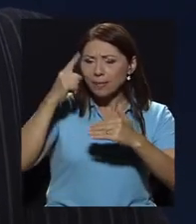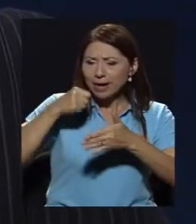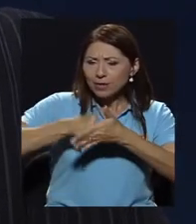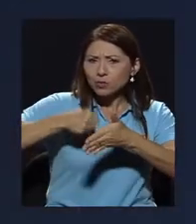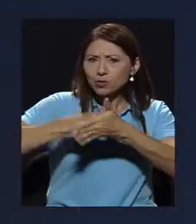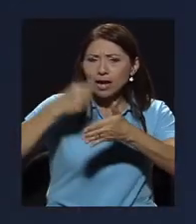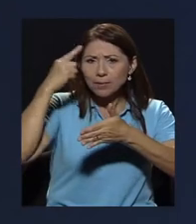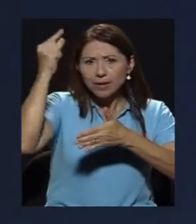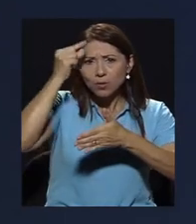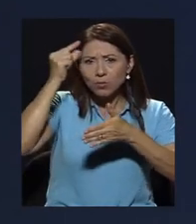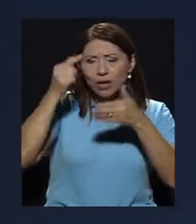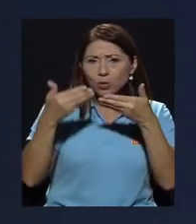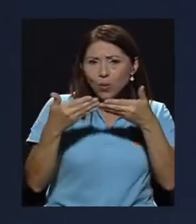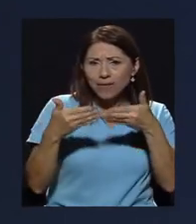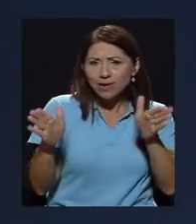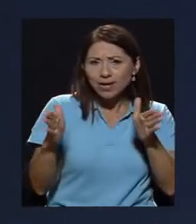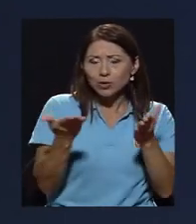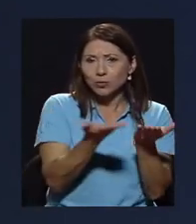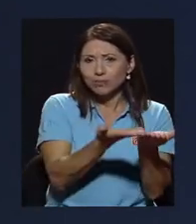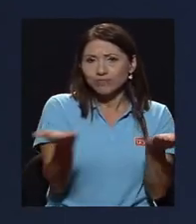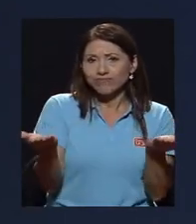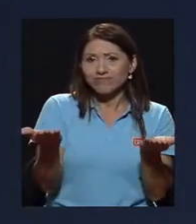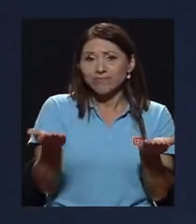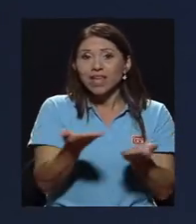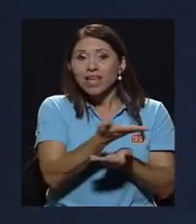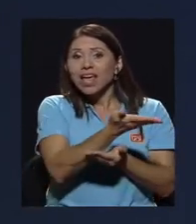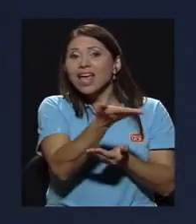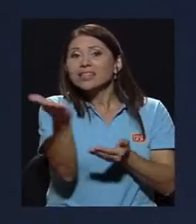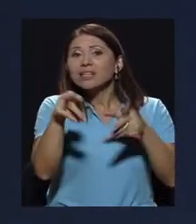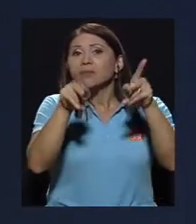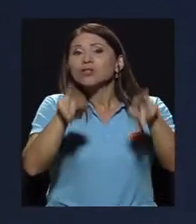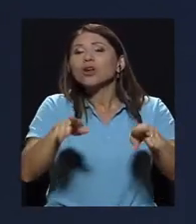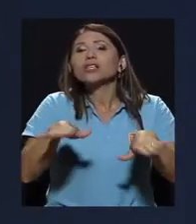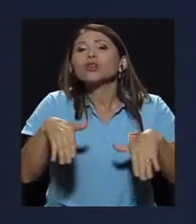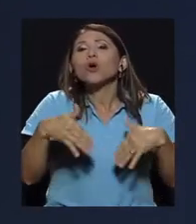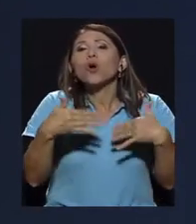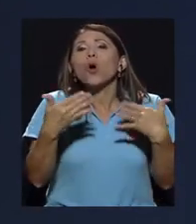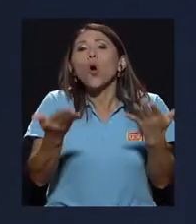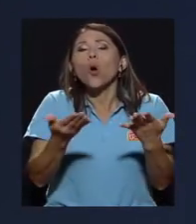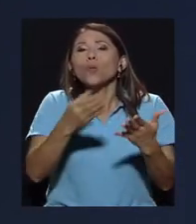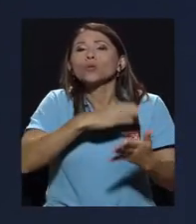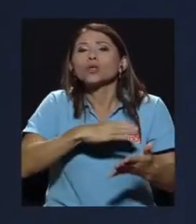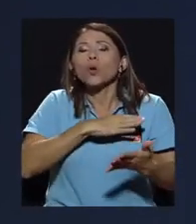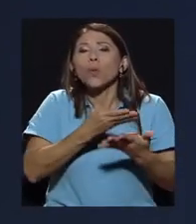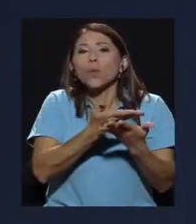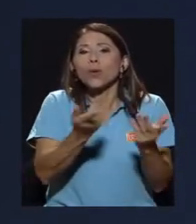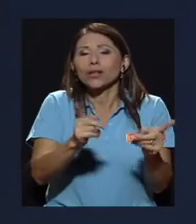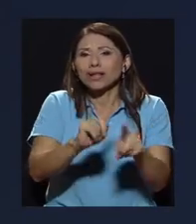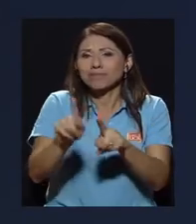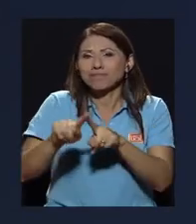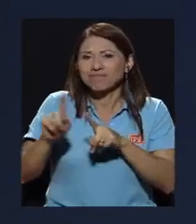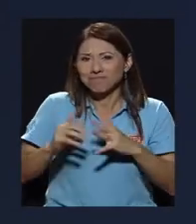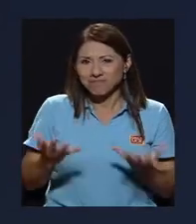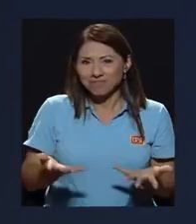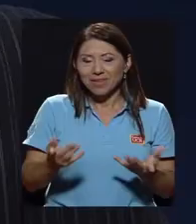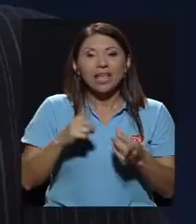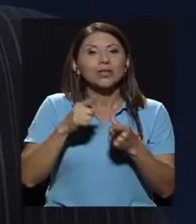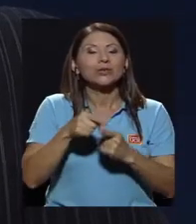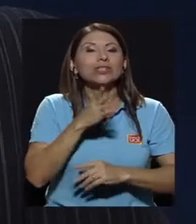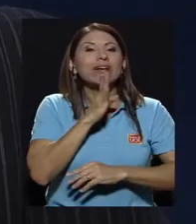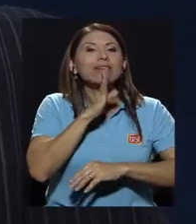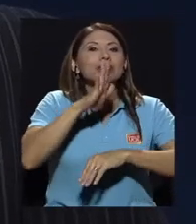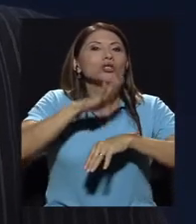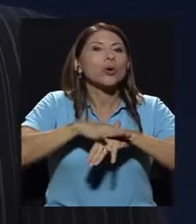un gobierno abierto y se debe mucho a cómo esas personas se comportan en las redes. Entonces, hablan sobre, por ejemplo, en este caso en específico,